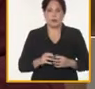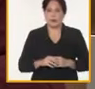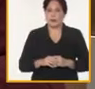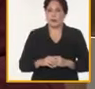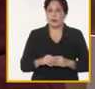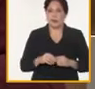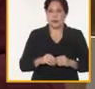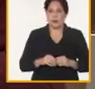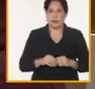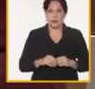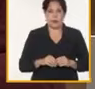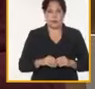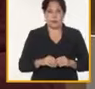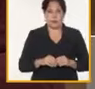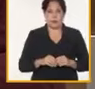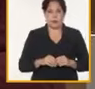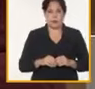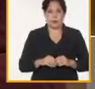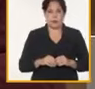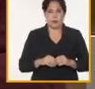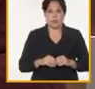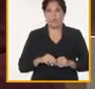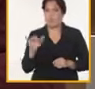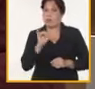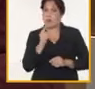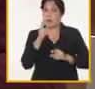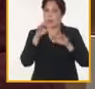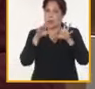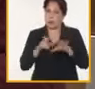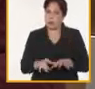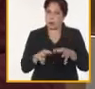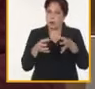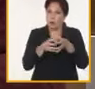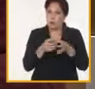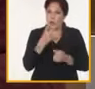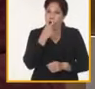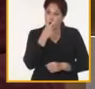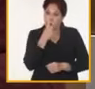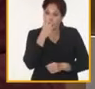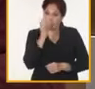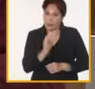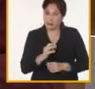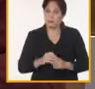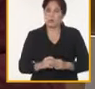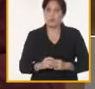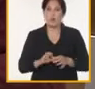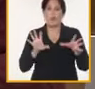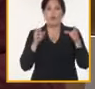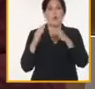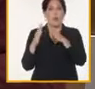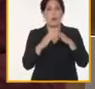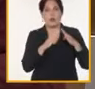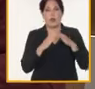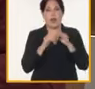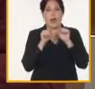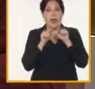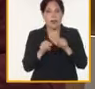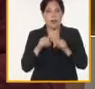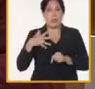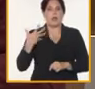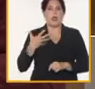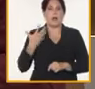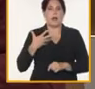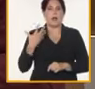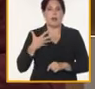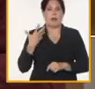y en uno de los recorridos también el primer secretario llamaba la atención de una comunidad donde se estaba reclamando